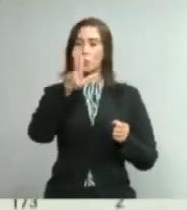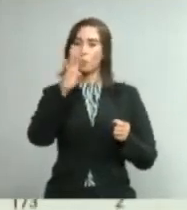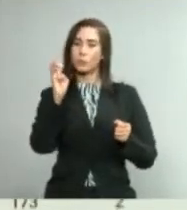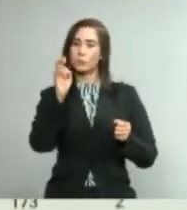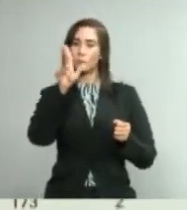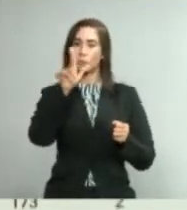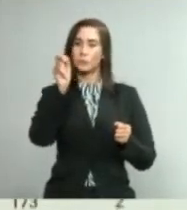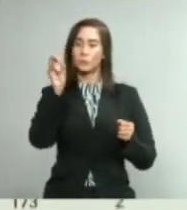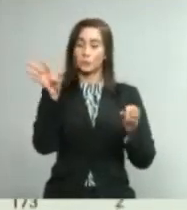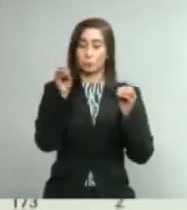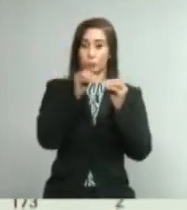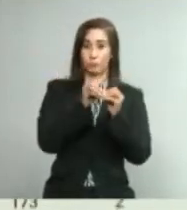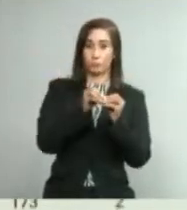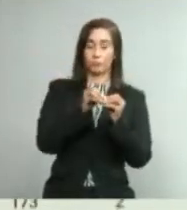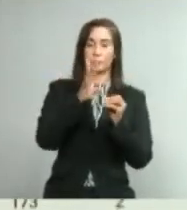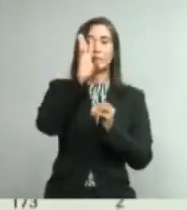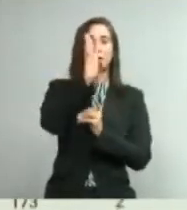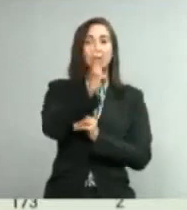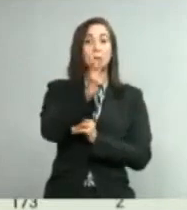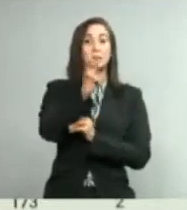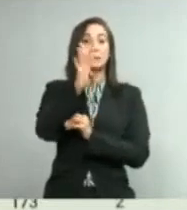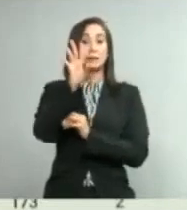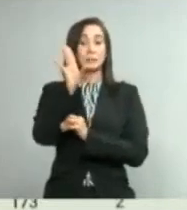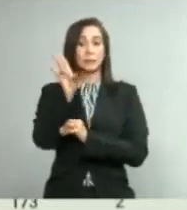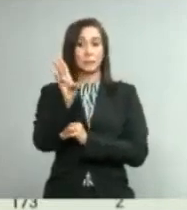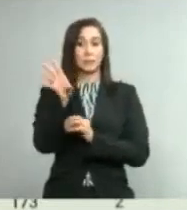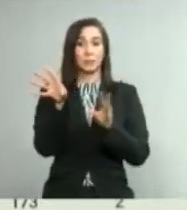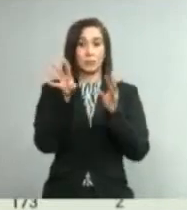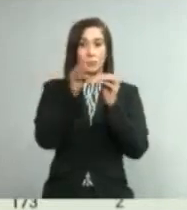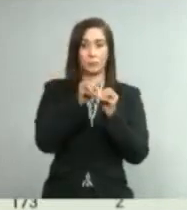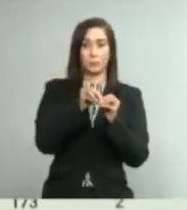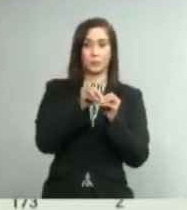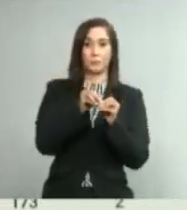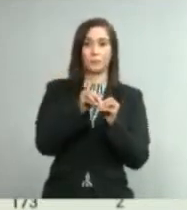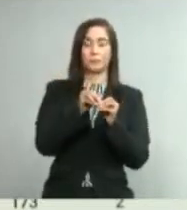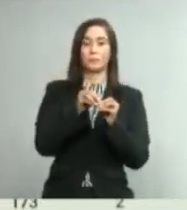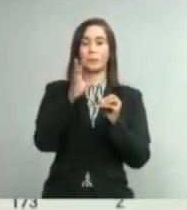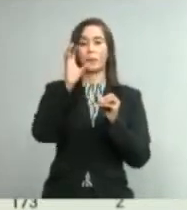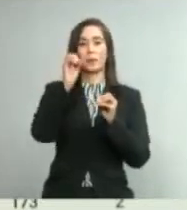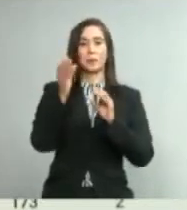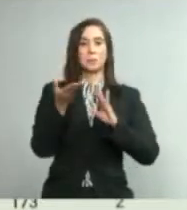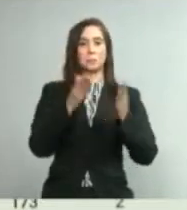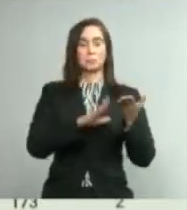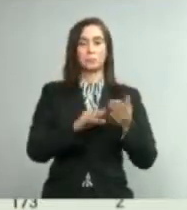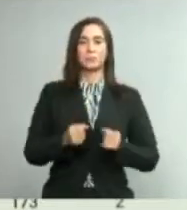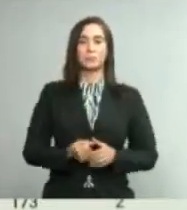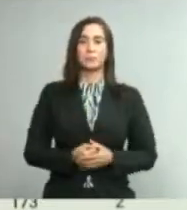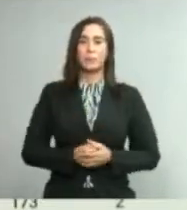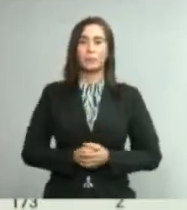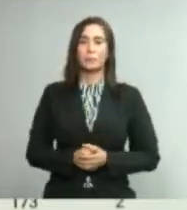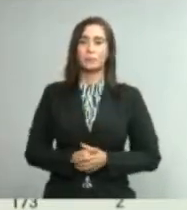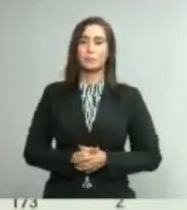acumulados, 67 recuperados, cero fallecimientos.